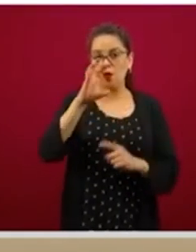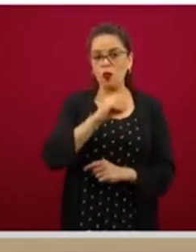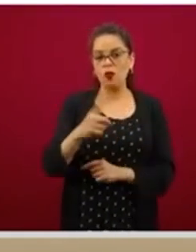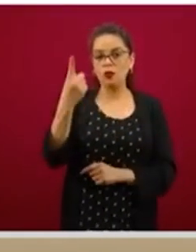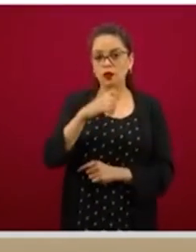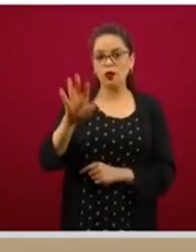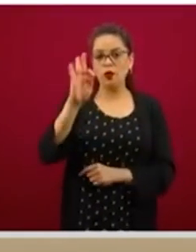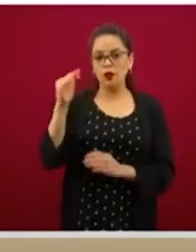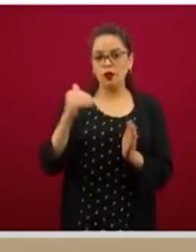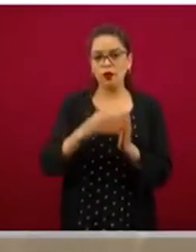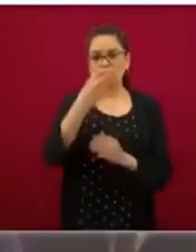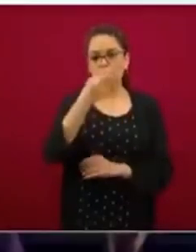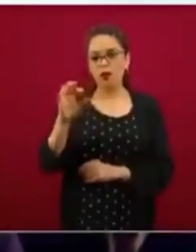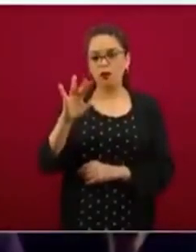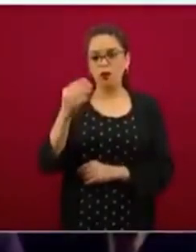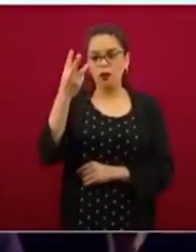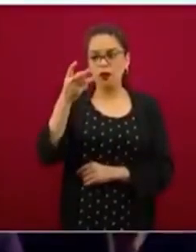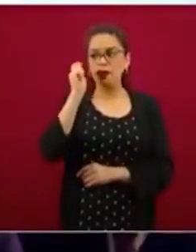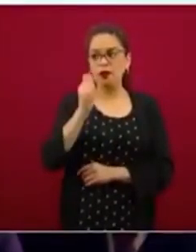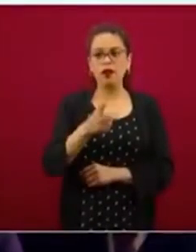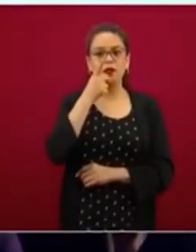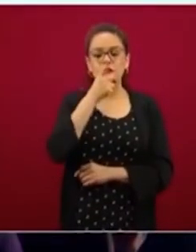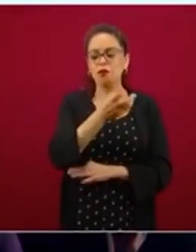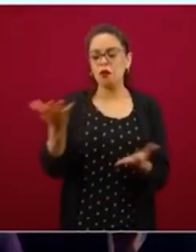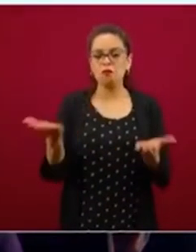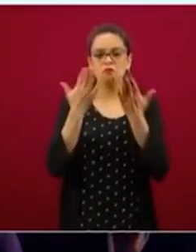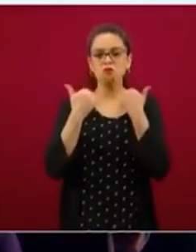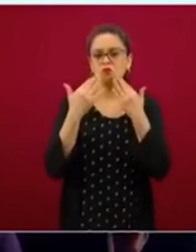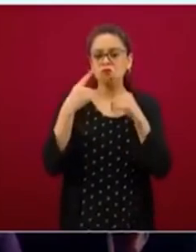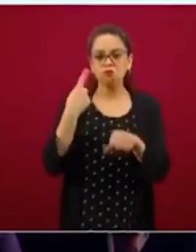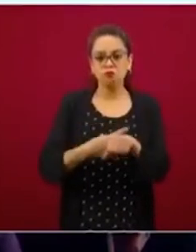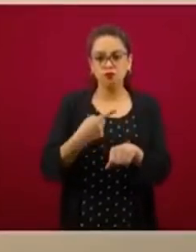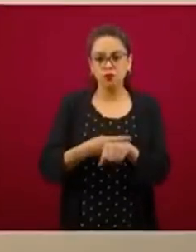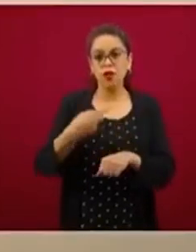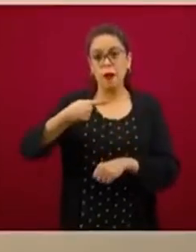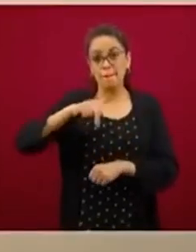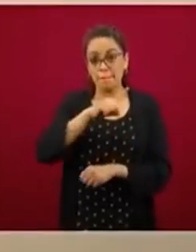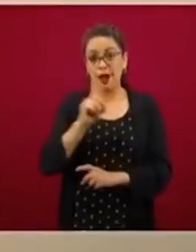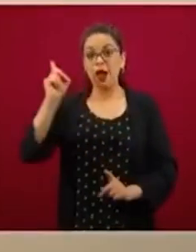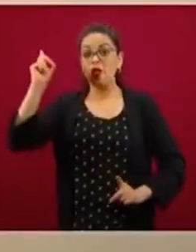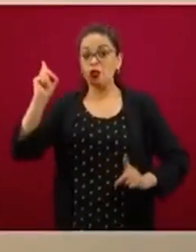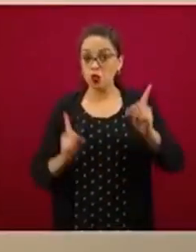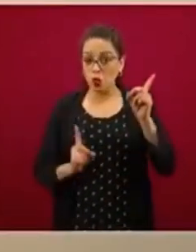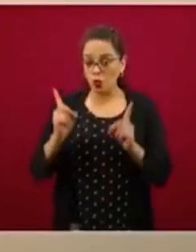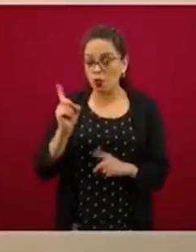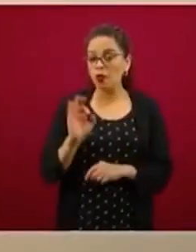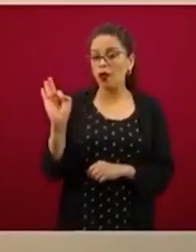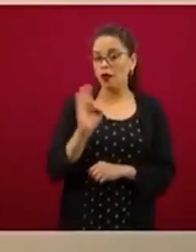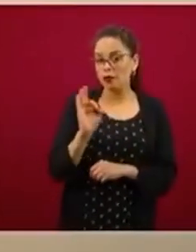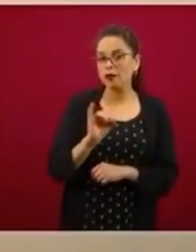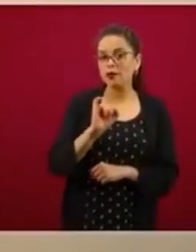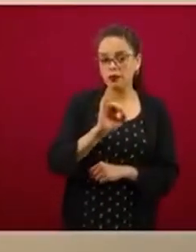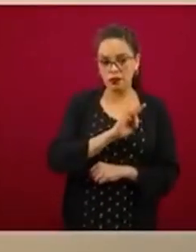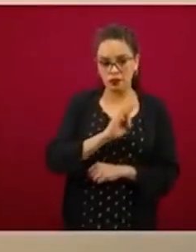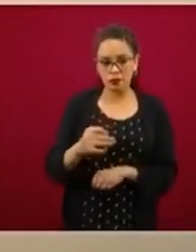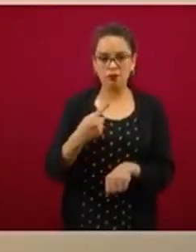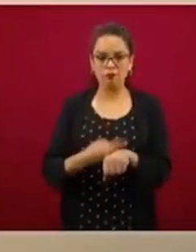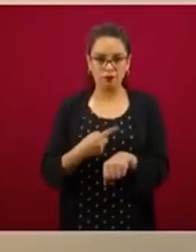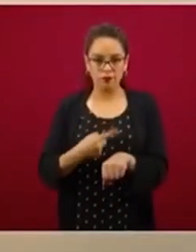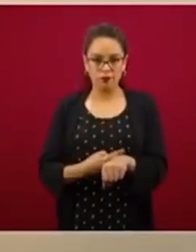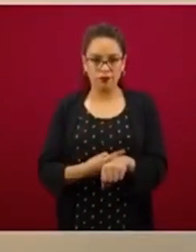553 que han sido descartadas, aunque fueron casos sospechosos y en su momento como todos los casos sospechosos